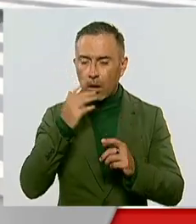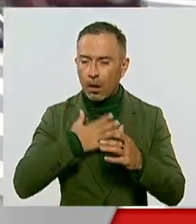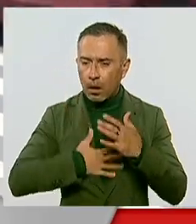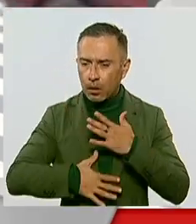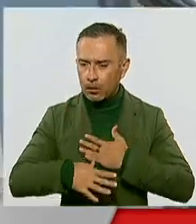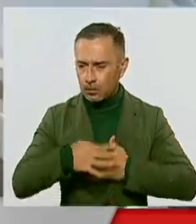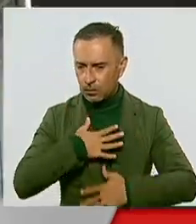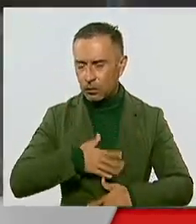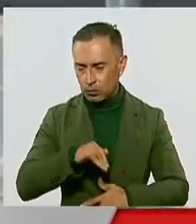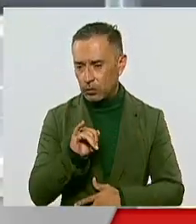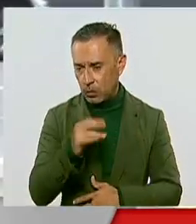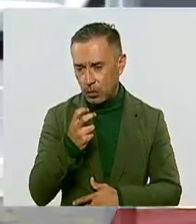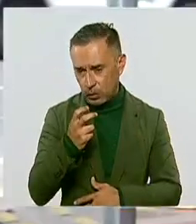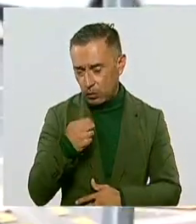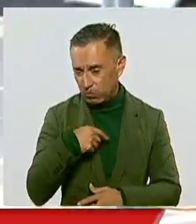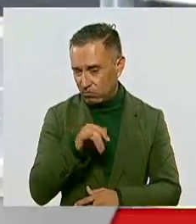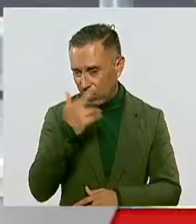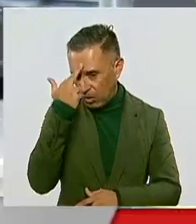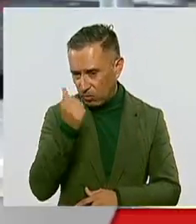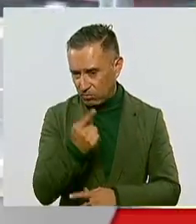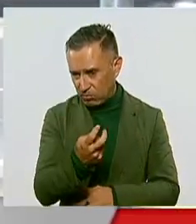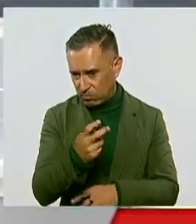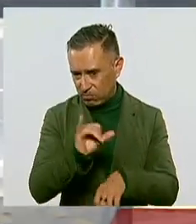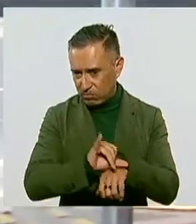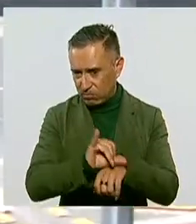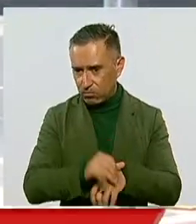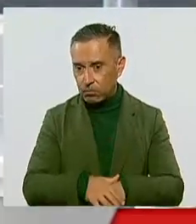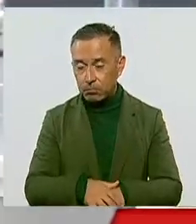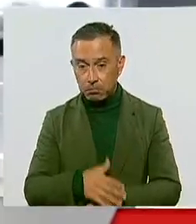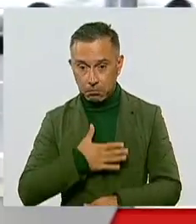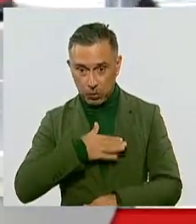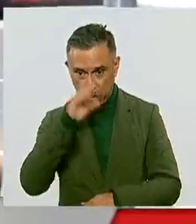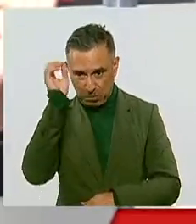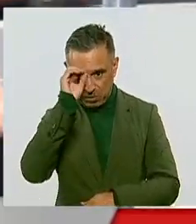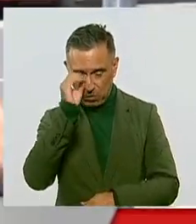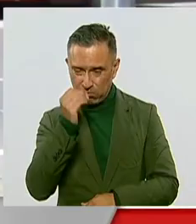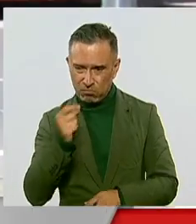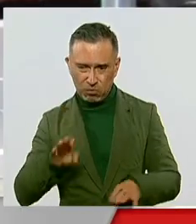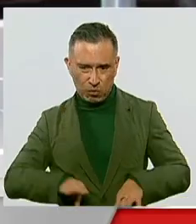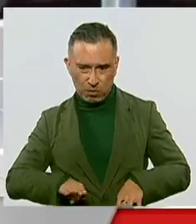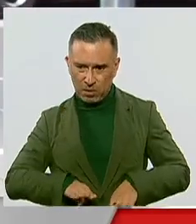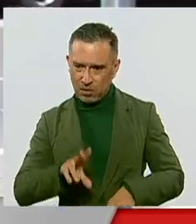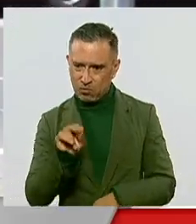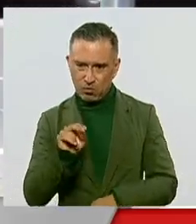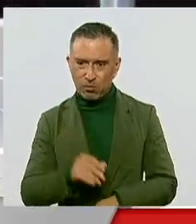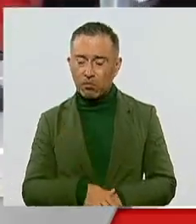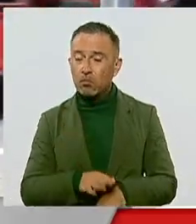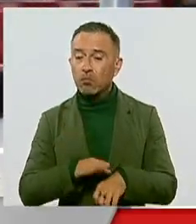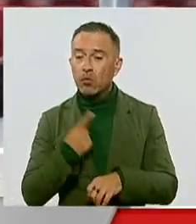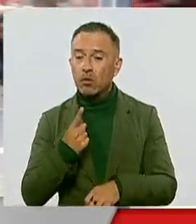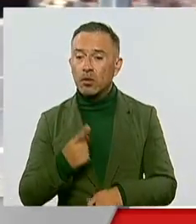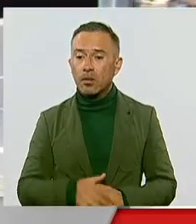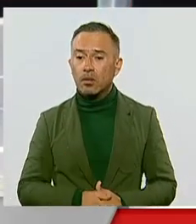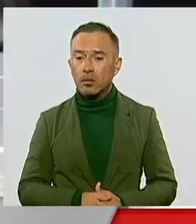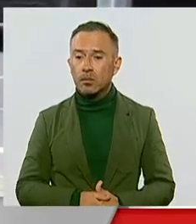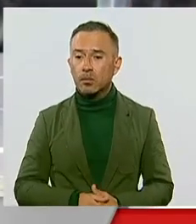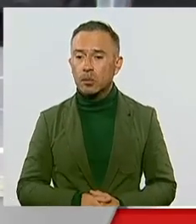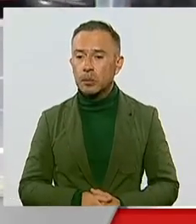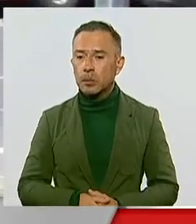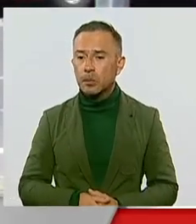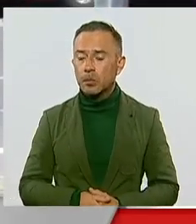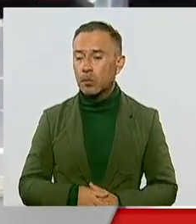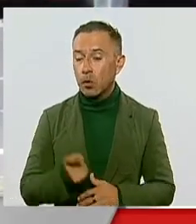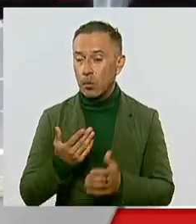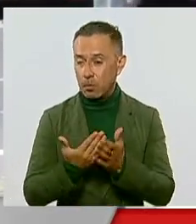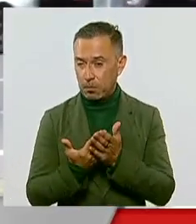tiene mucho que ver eso. En mi punto de vista no me conviene por el hecho de que